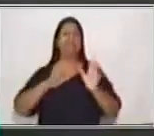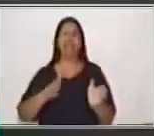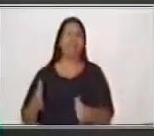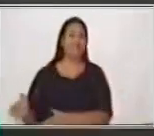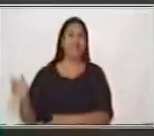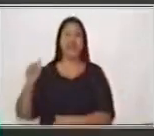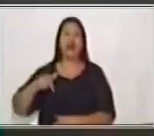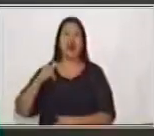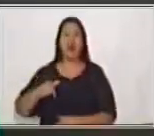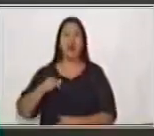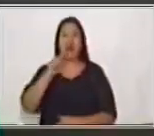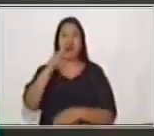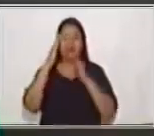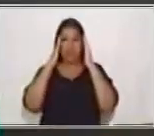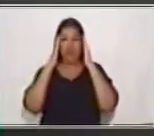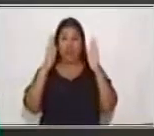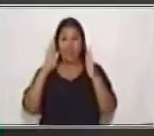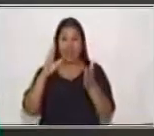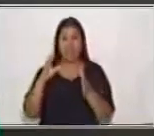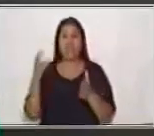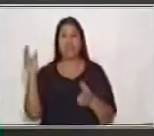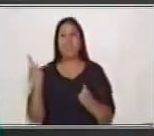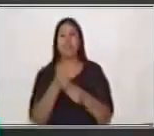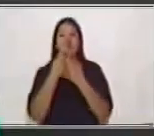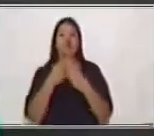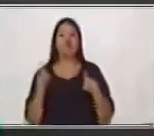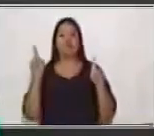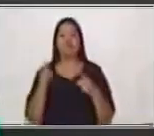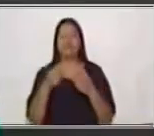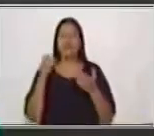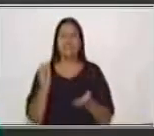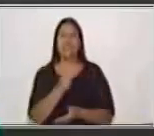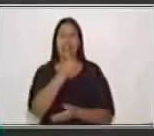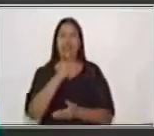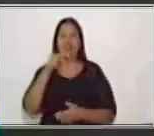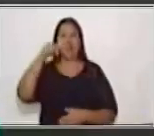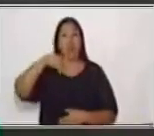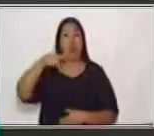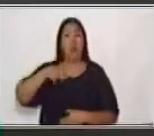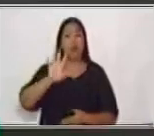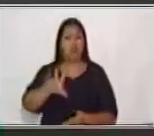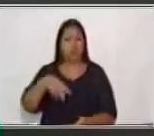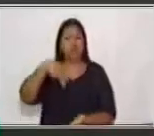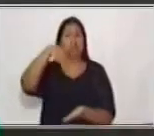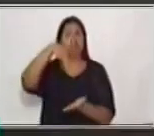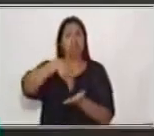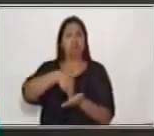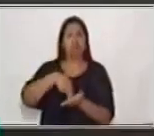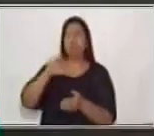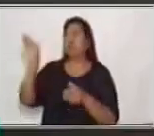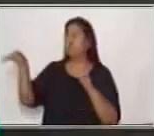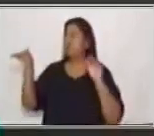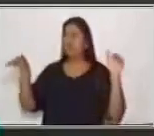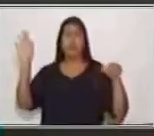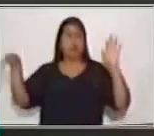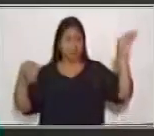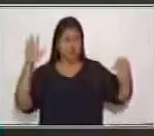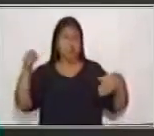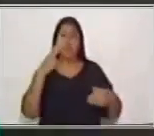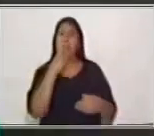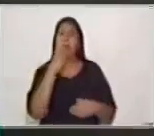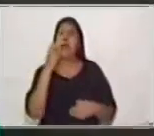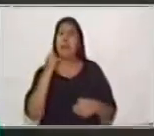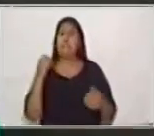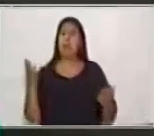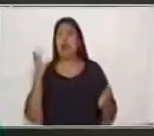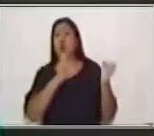Puedes participar, ponerte de pie, trabajar con tus hermanos, cantar con ellos. Incluso si está papá o mamá contigo o